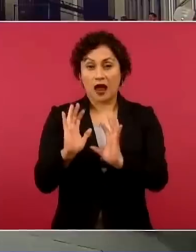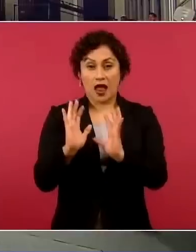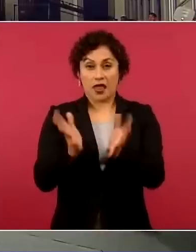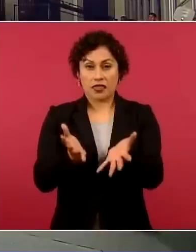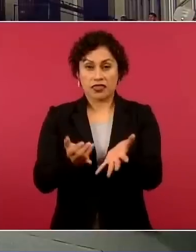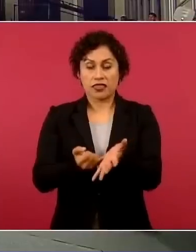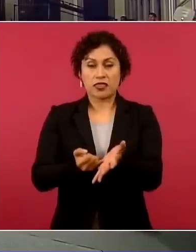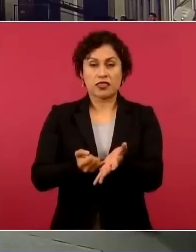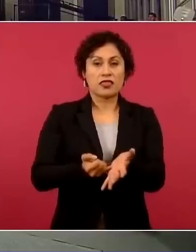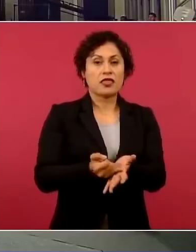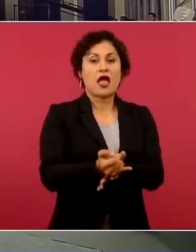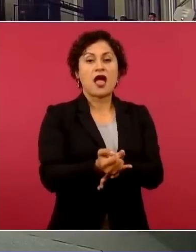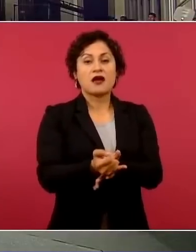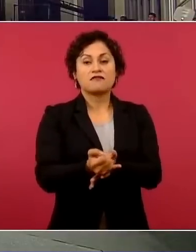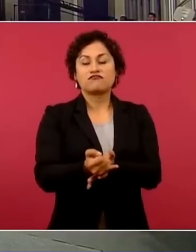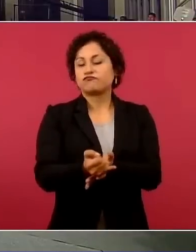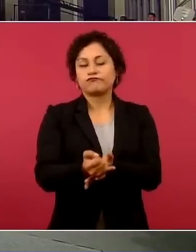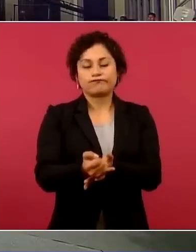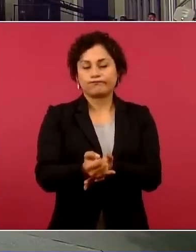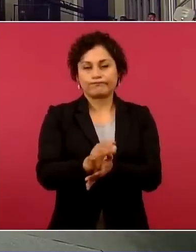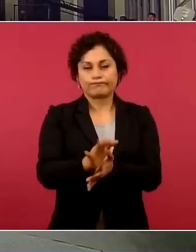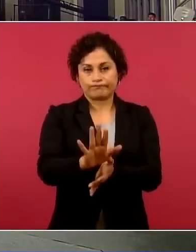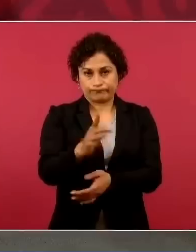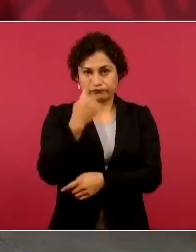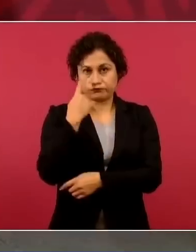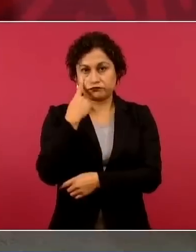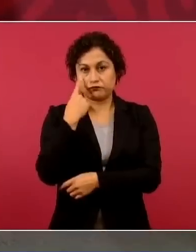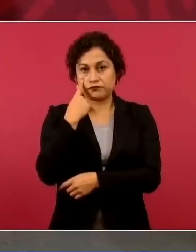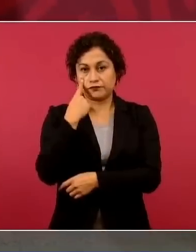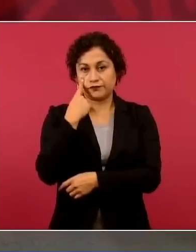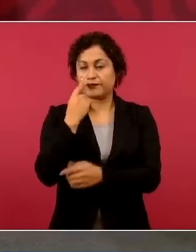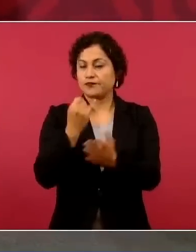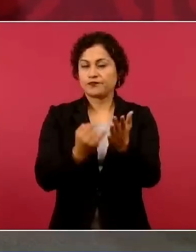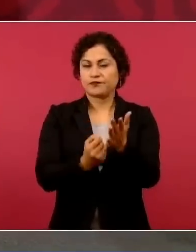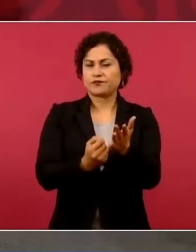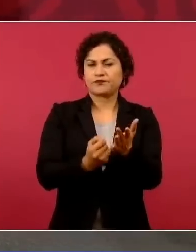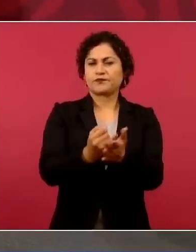decisivo, ¿por qué no es decisivo?